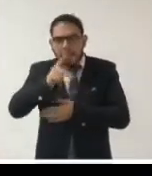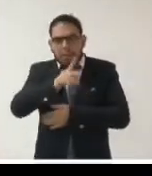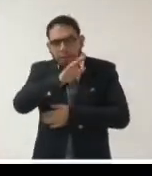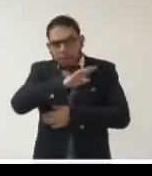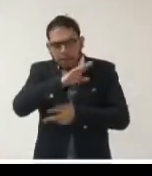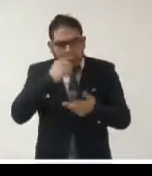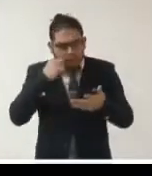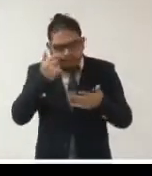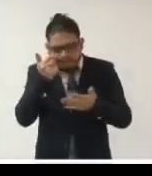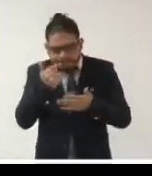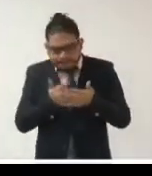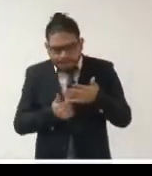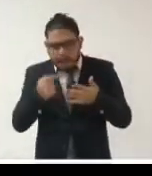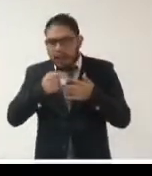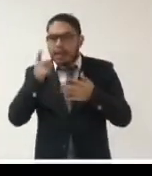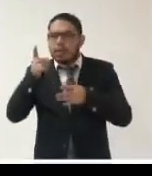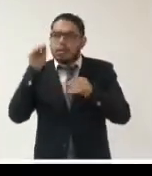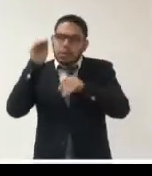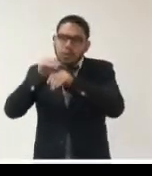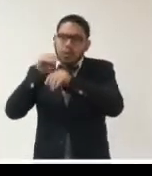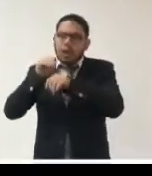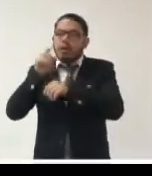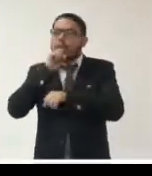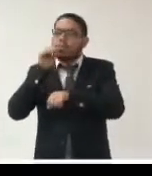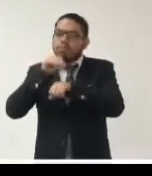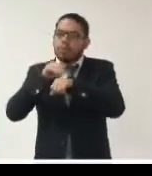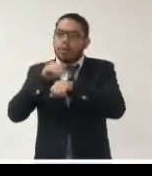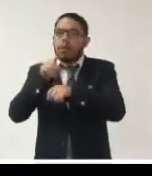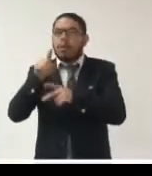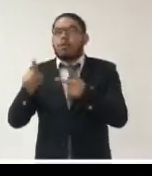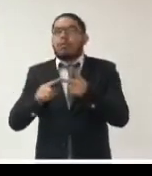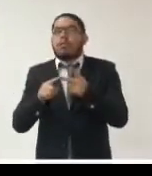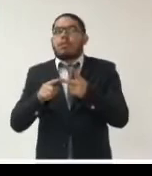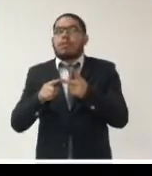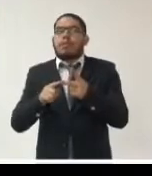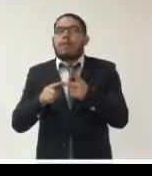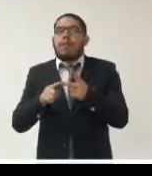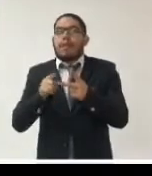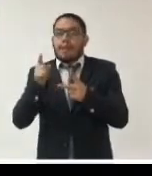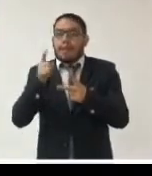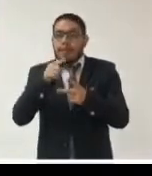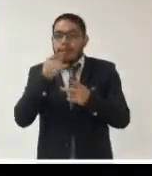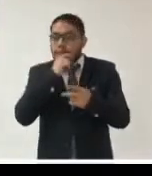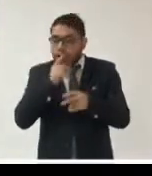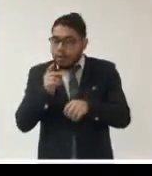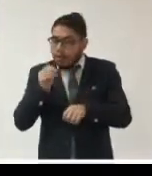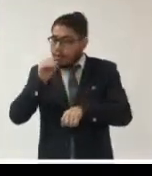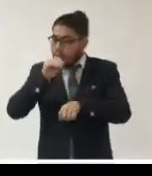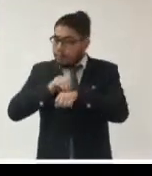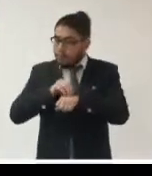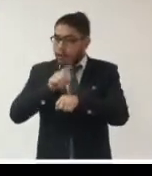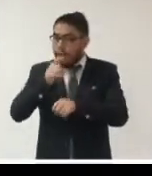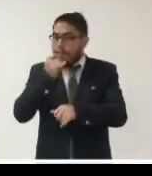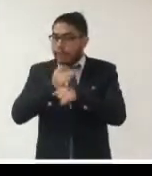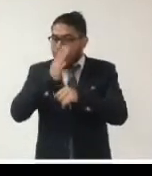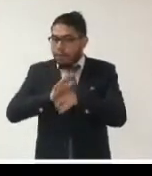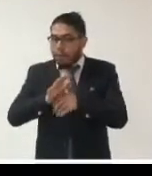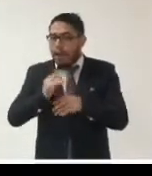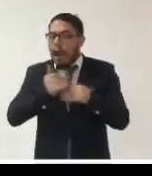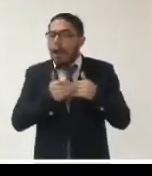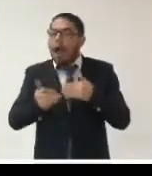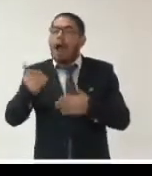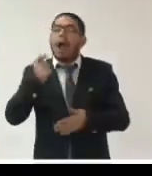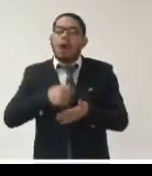actualizar periódicamente la información publicar las normas y directrices pertinentes incluyendo información sobre el proceso